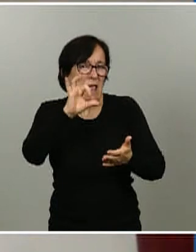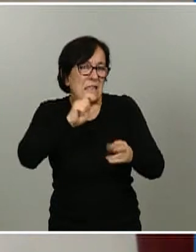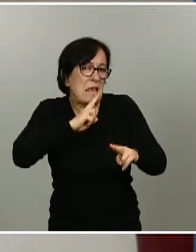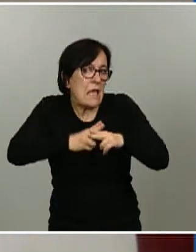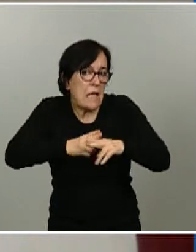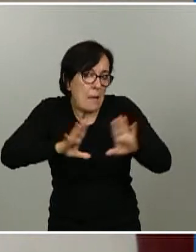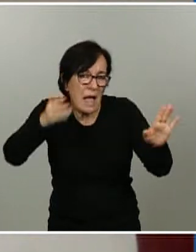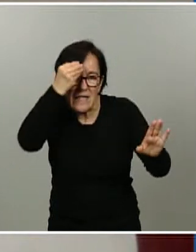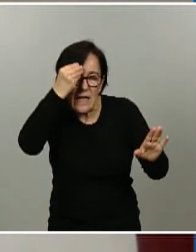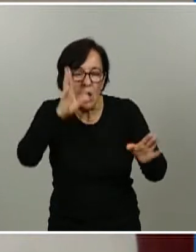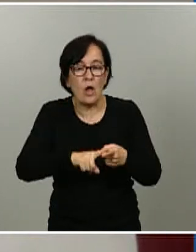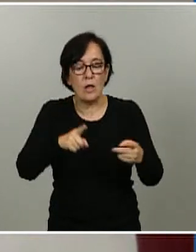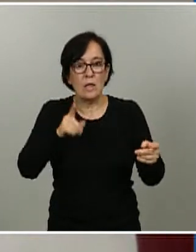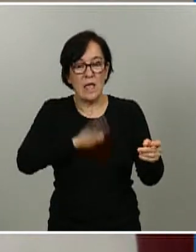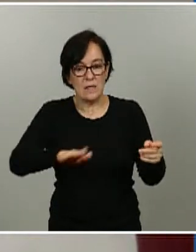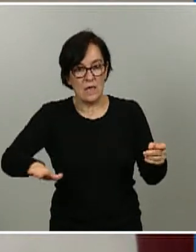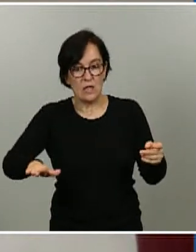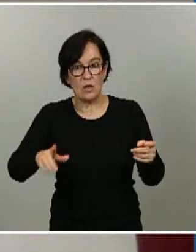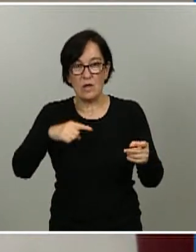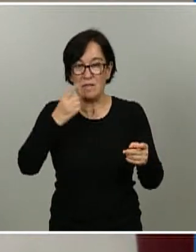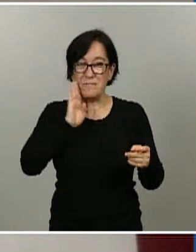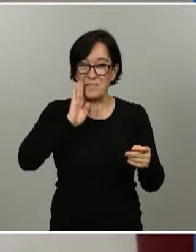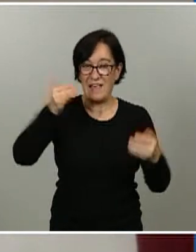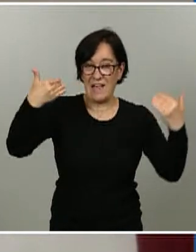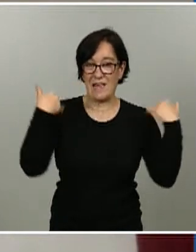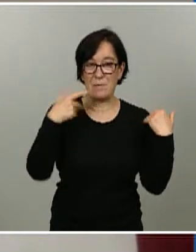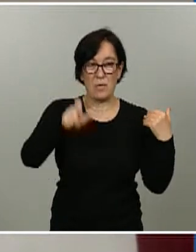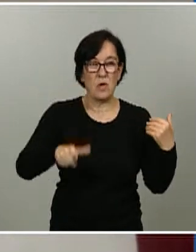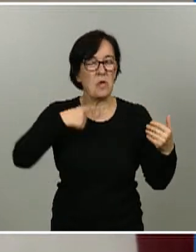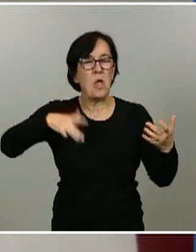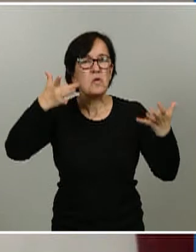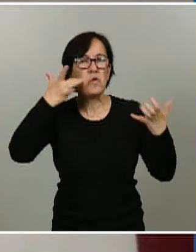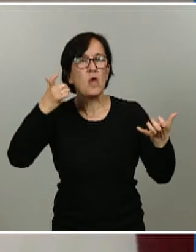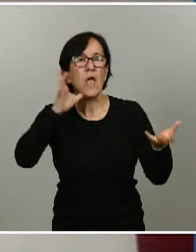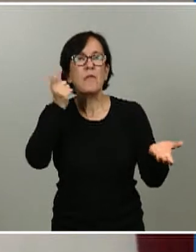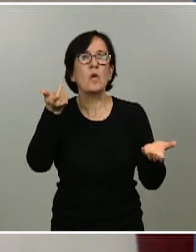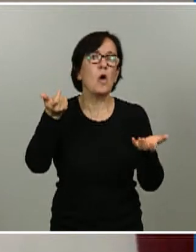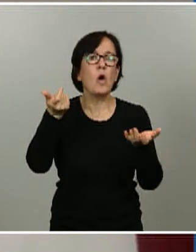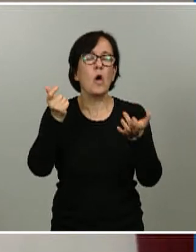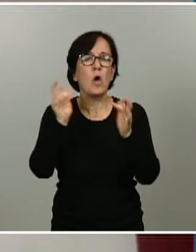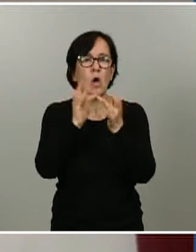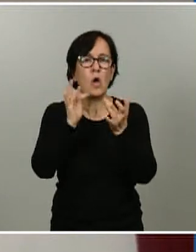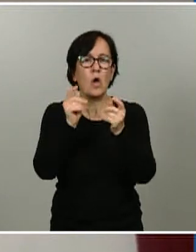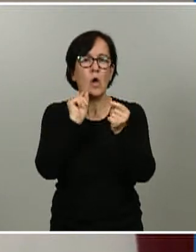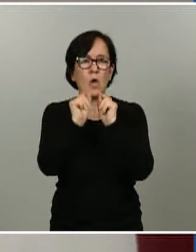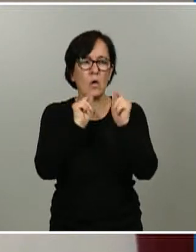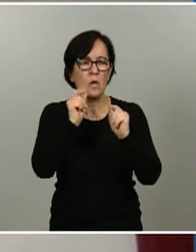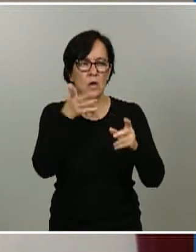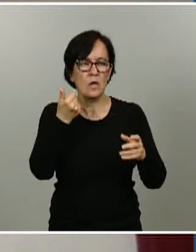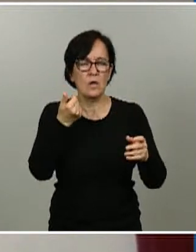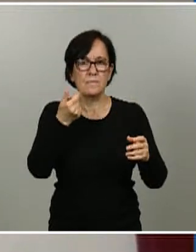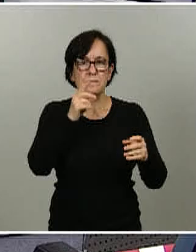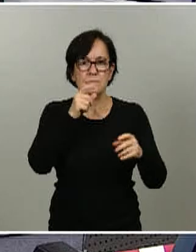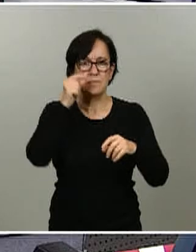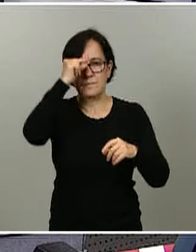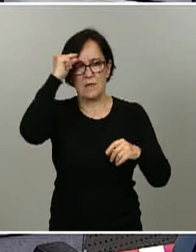sobre los niños, acaba de decir la responsable que no han notado que haya más contagiados. Hoy Simón nos ha dicho que sí estaban subiendo los contagios en niños